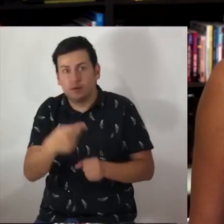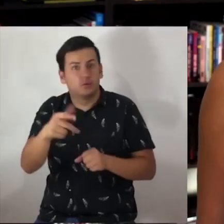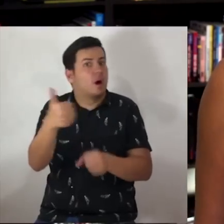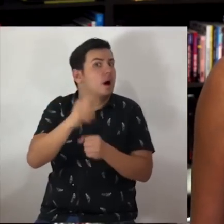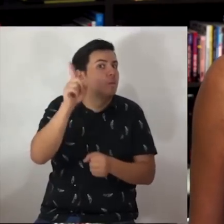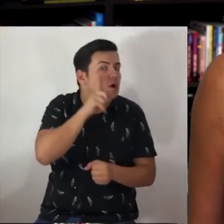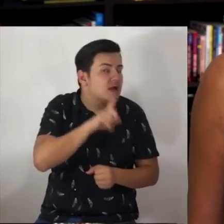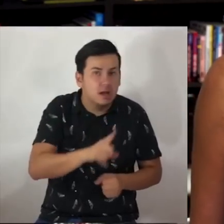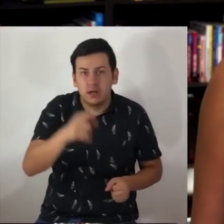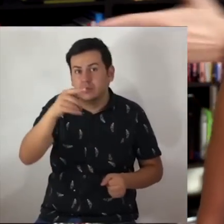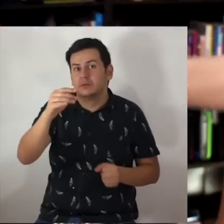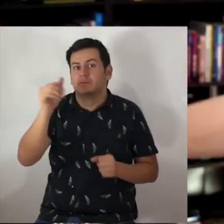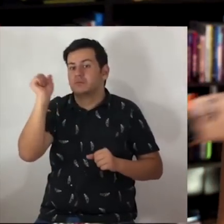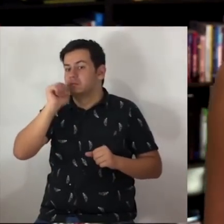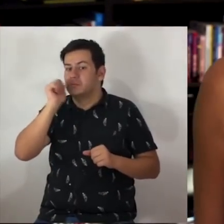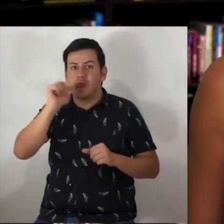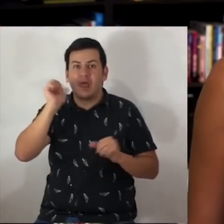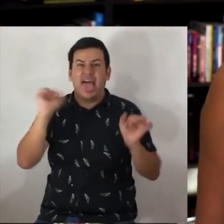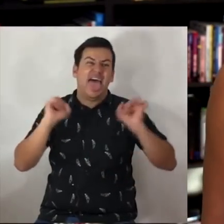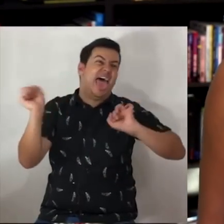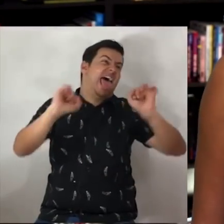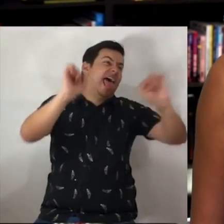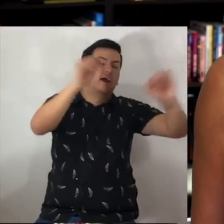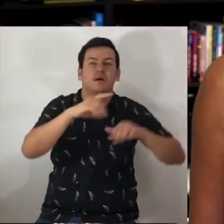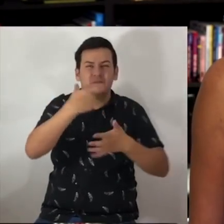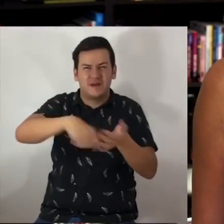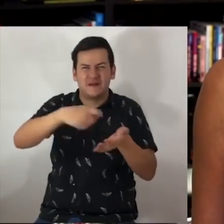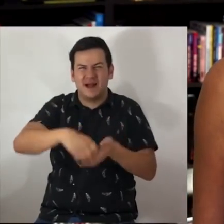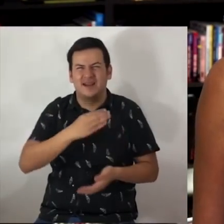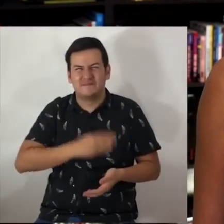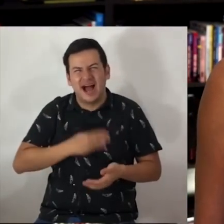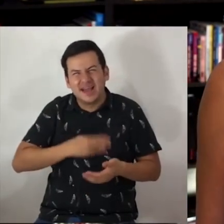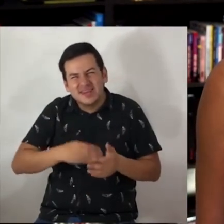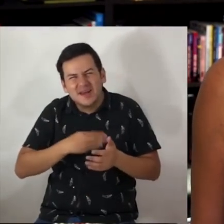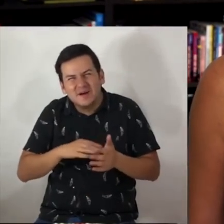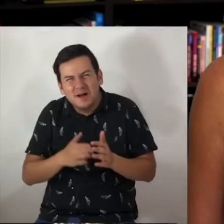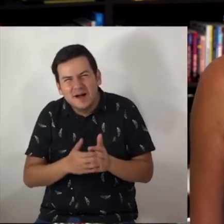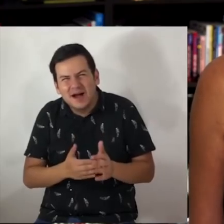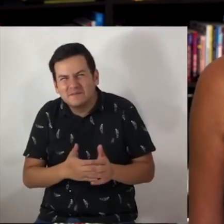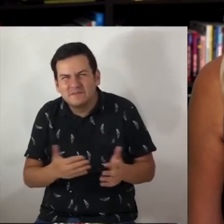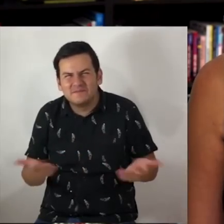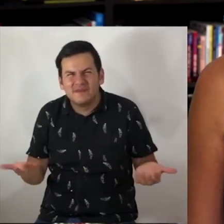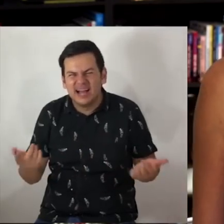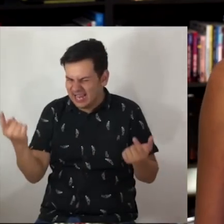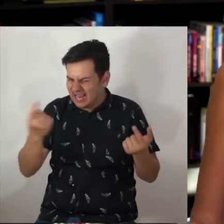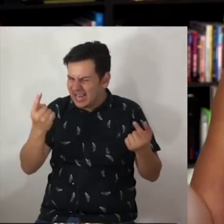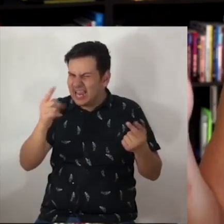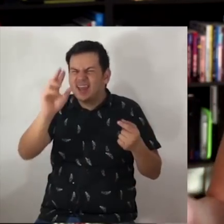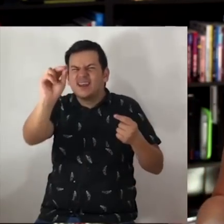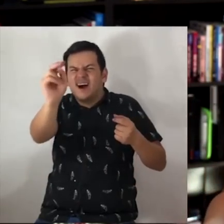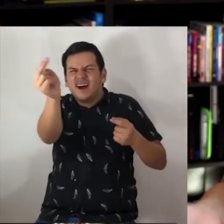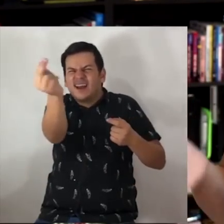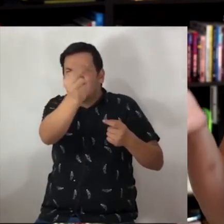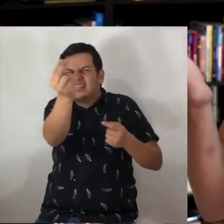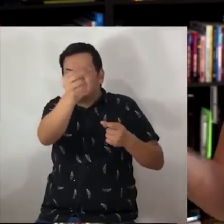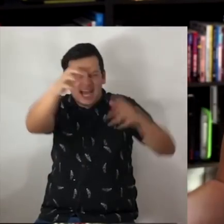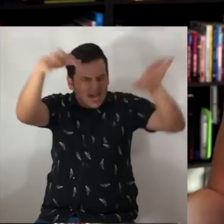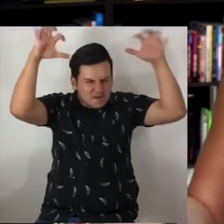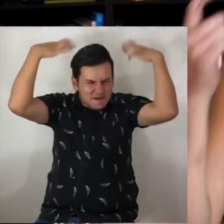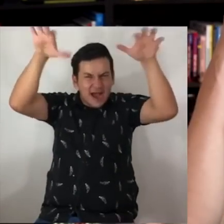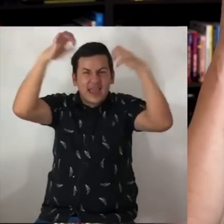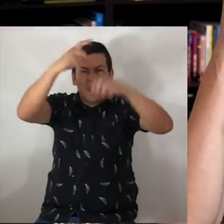Tienen la economía en mente y luego salen corriendo a comprar papel. Qué importa tener papel si no te tienes que bañar ni siquiera